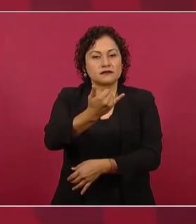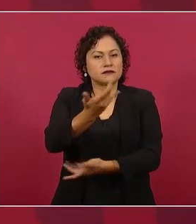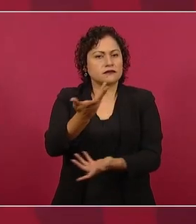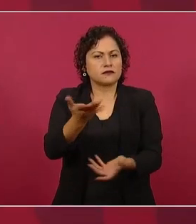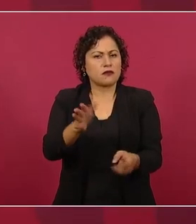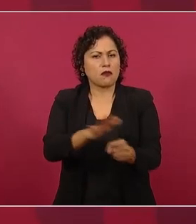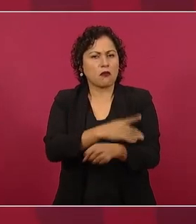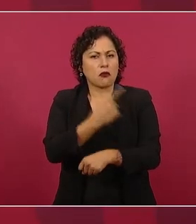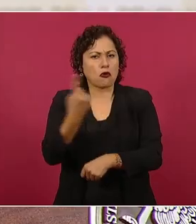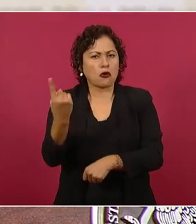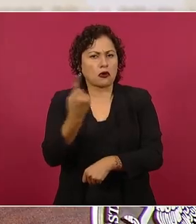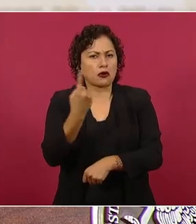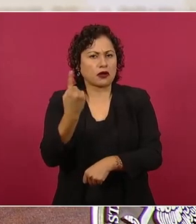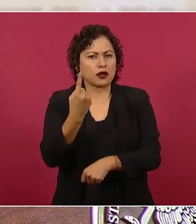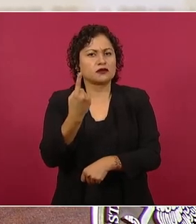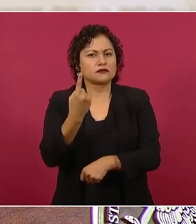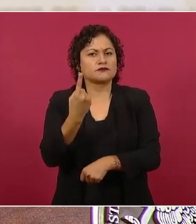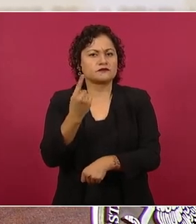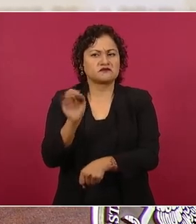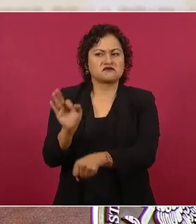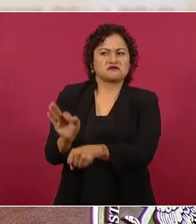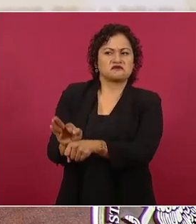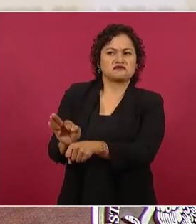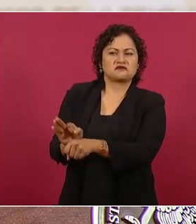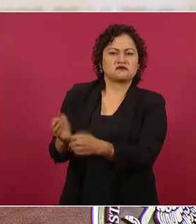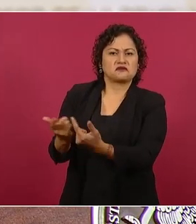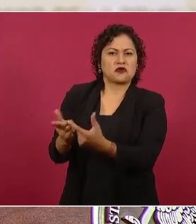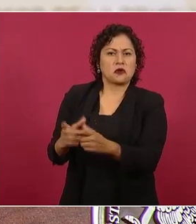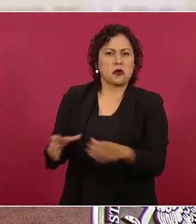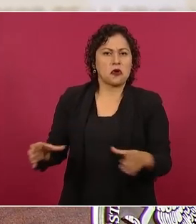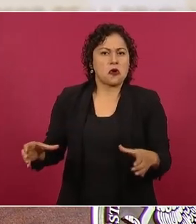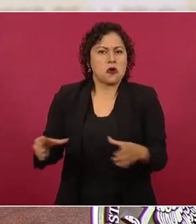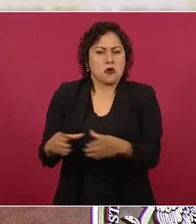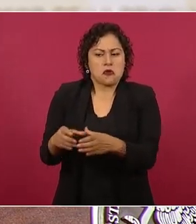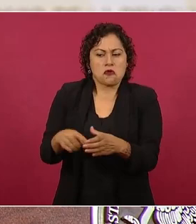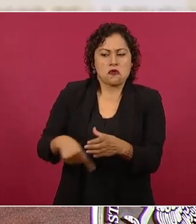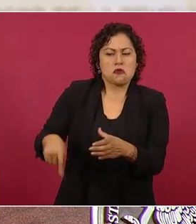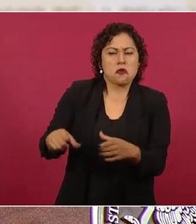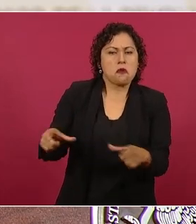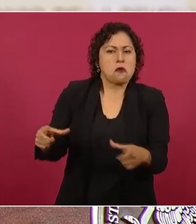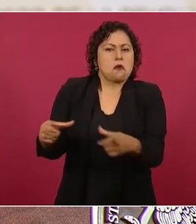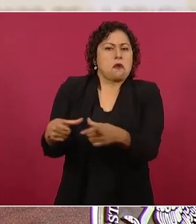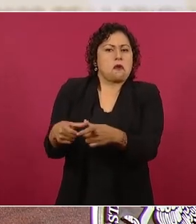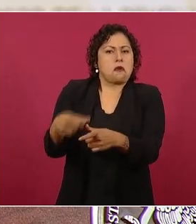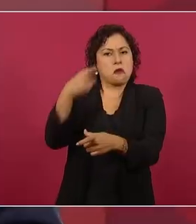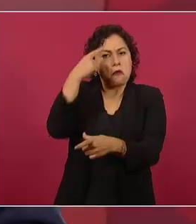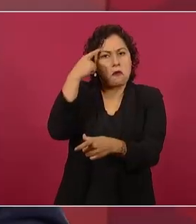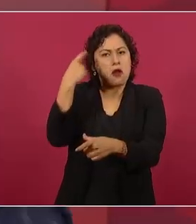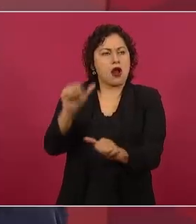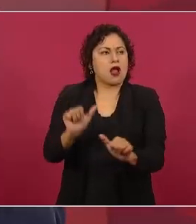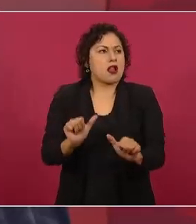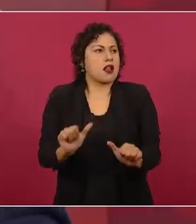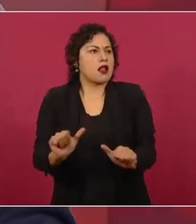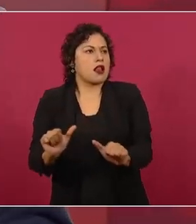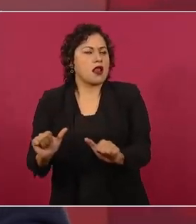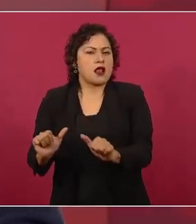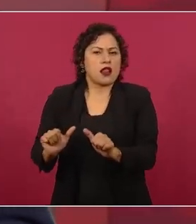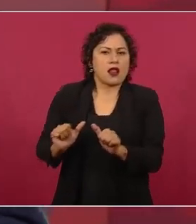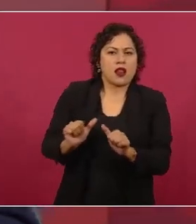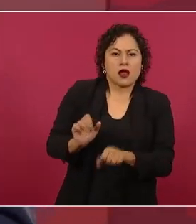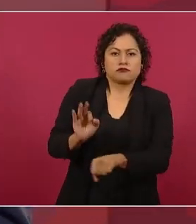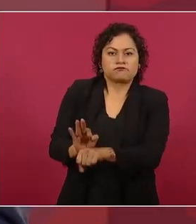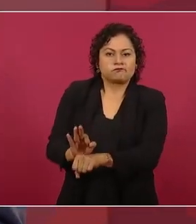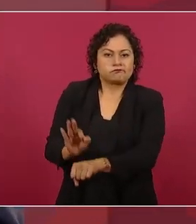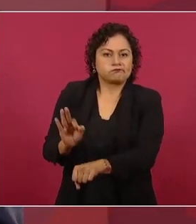a una minoría rapaz, para garantizar impunidad, para que siguiera